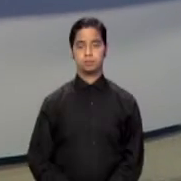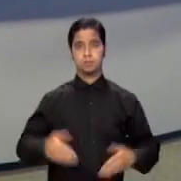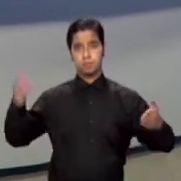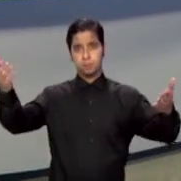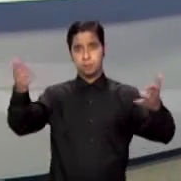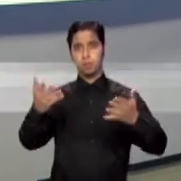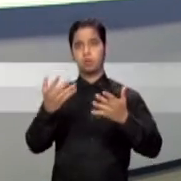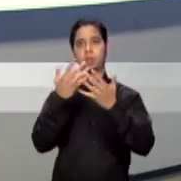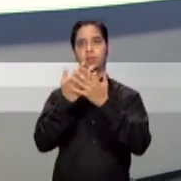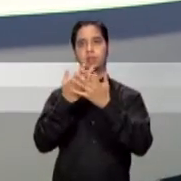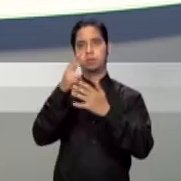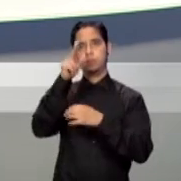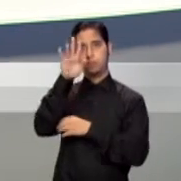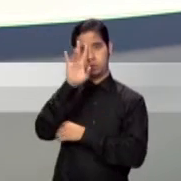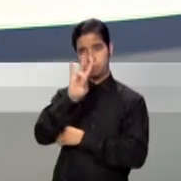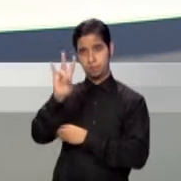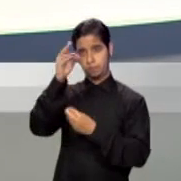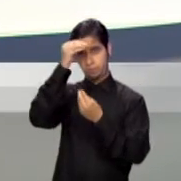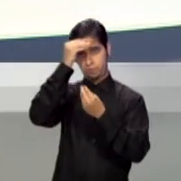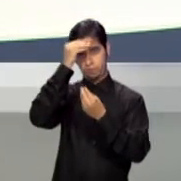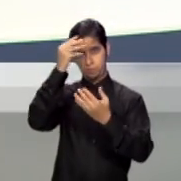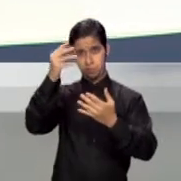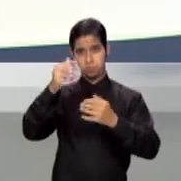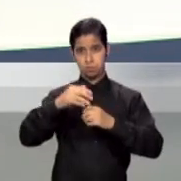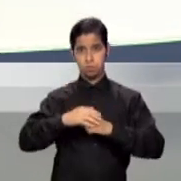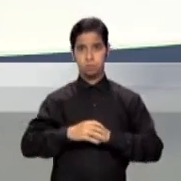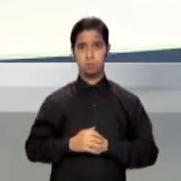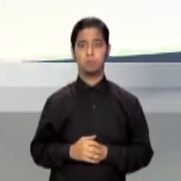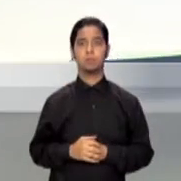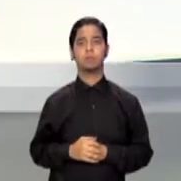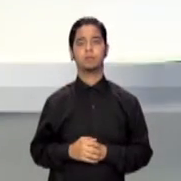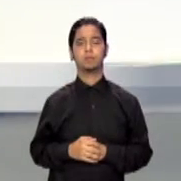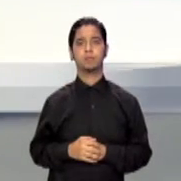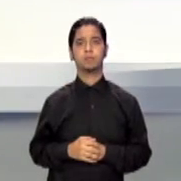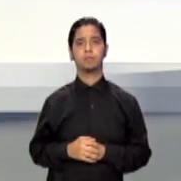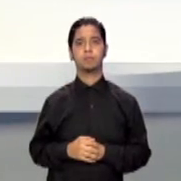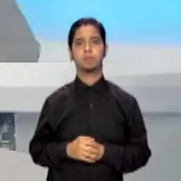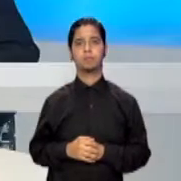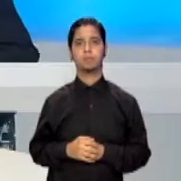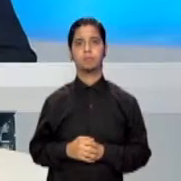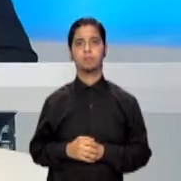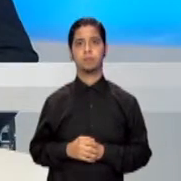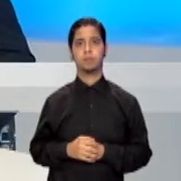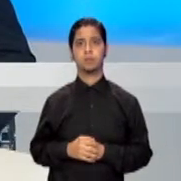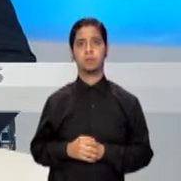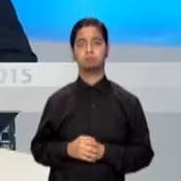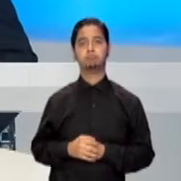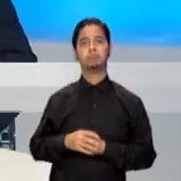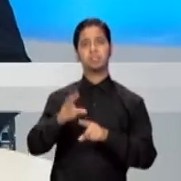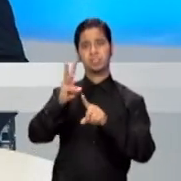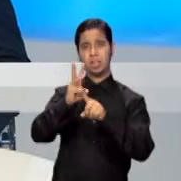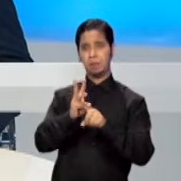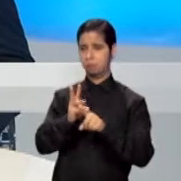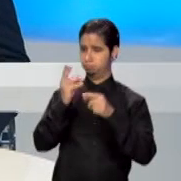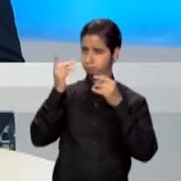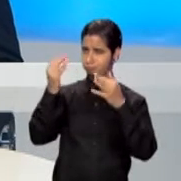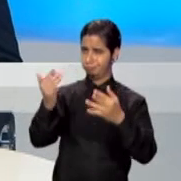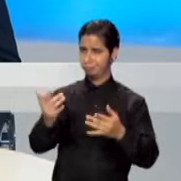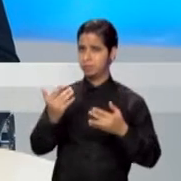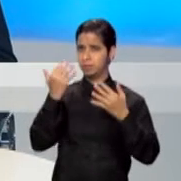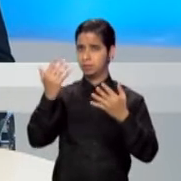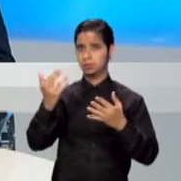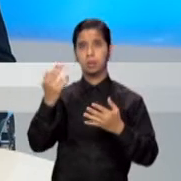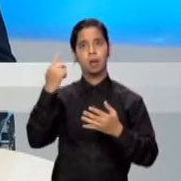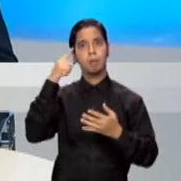Bienvenidos a Noticias 24.7 Informa, de inmediato pasamos a las noticias para esta hora. Por lo menos seis meses será el tiempo que habrá que